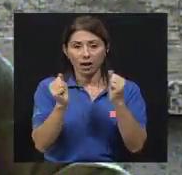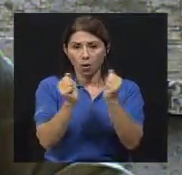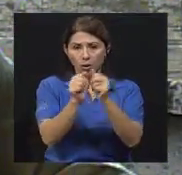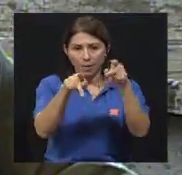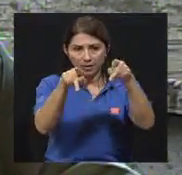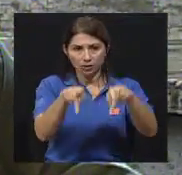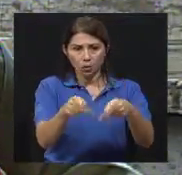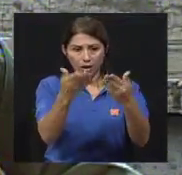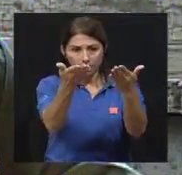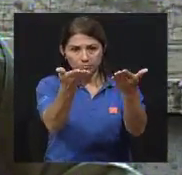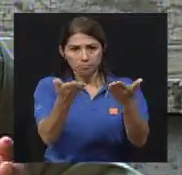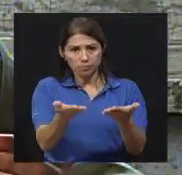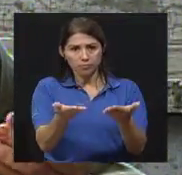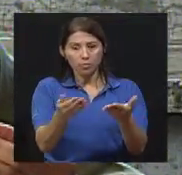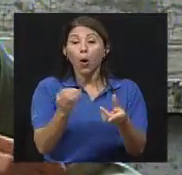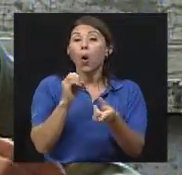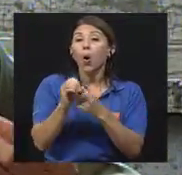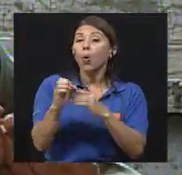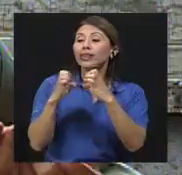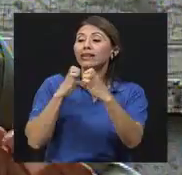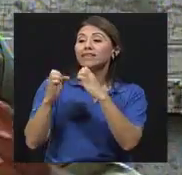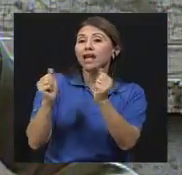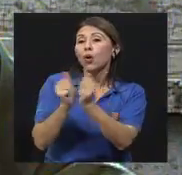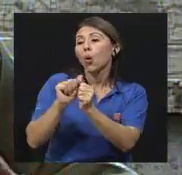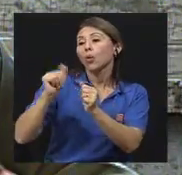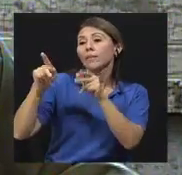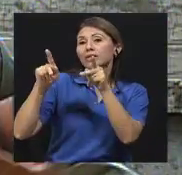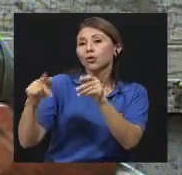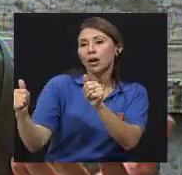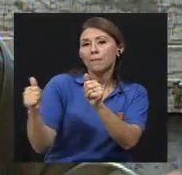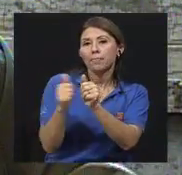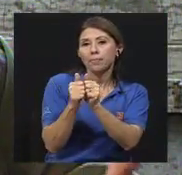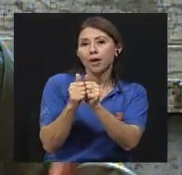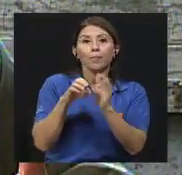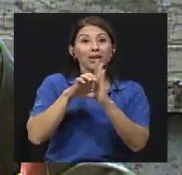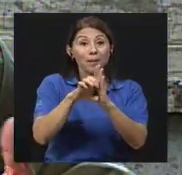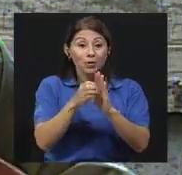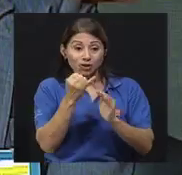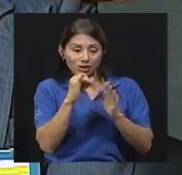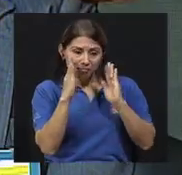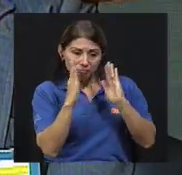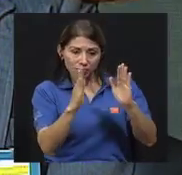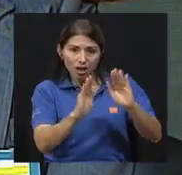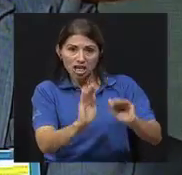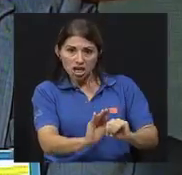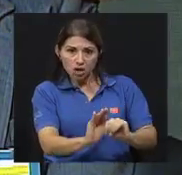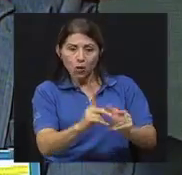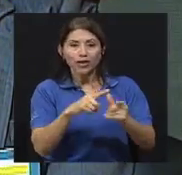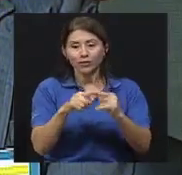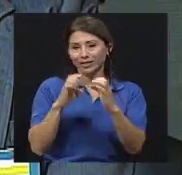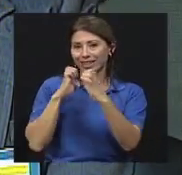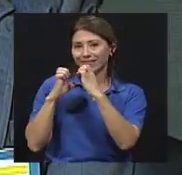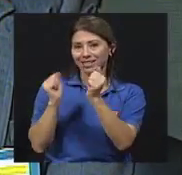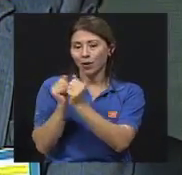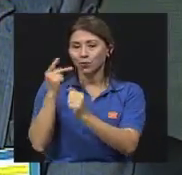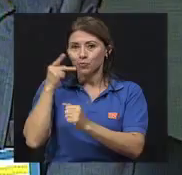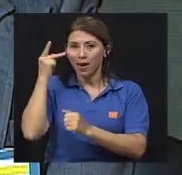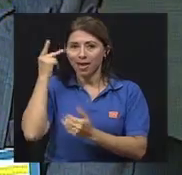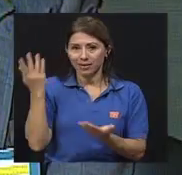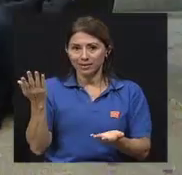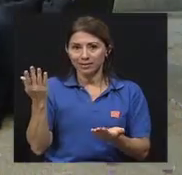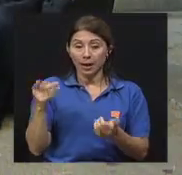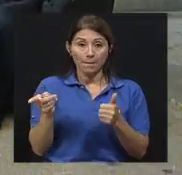la persona que acude o con la persona que lo trae. caso de niños, bueno, con los padres, por ejemplo, ¿verdad? Hay un primer